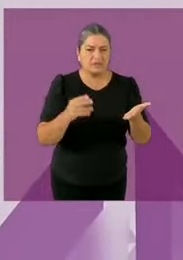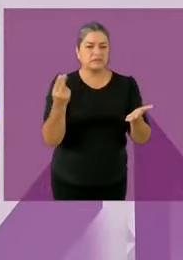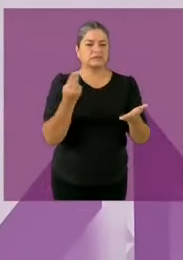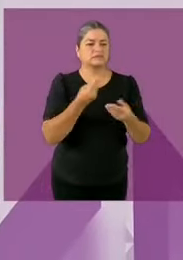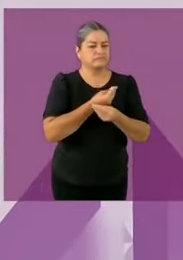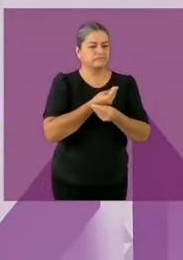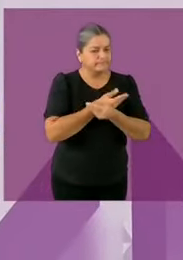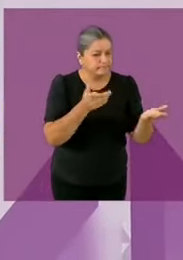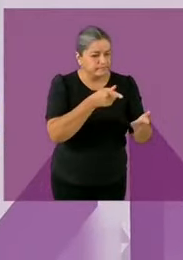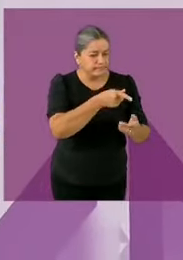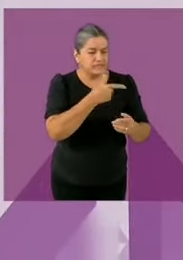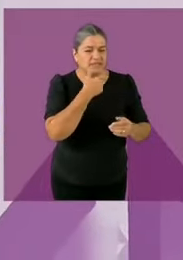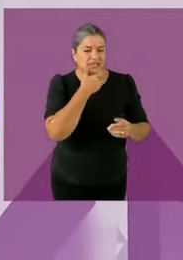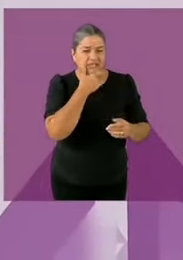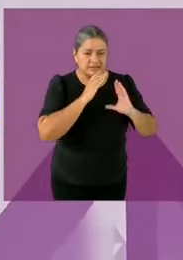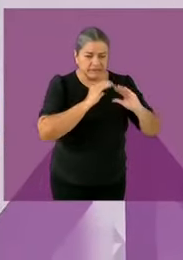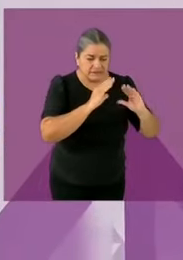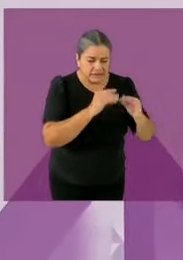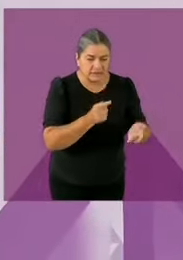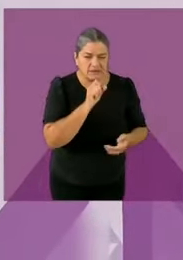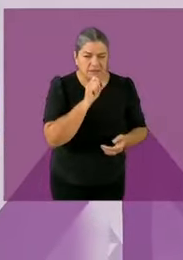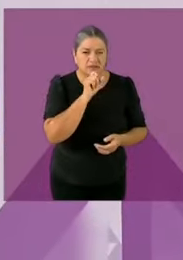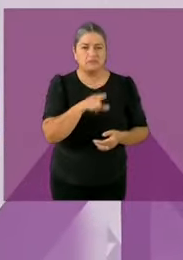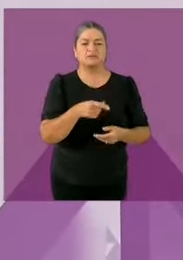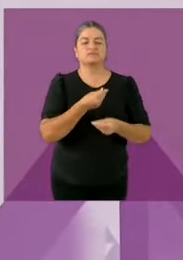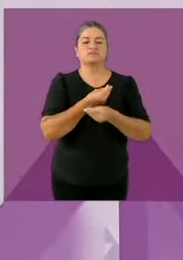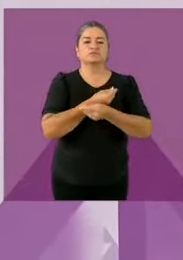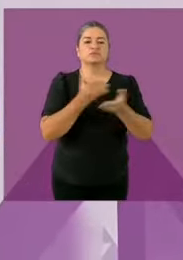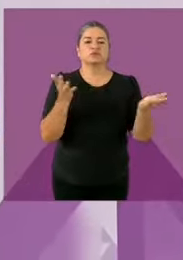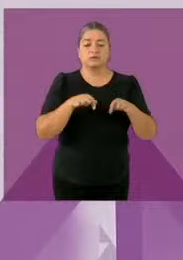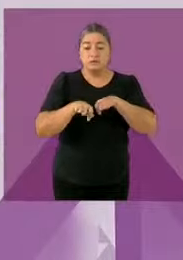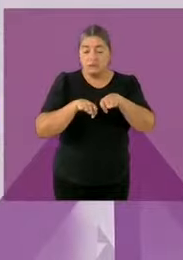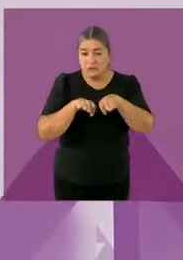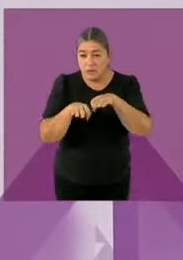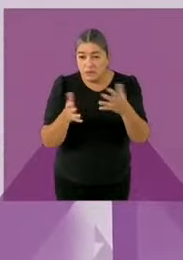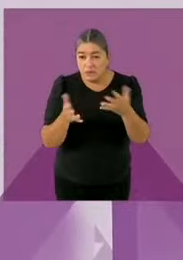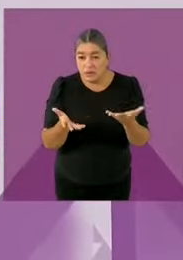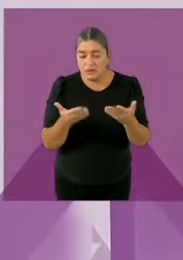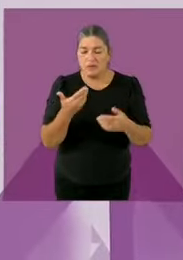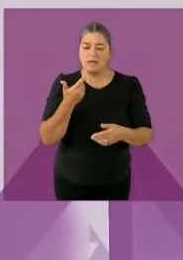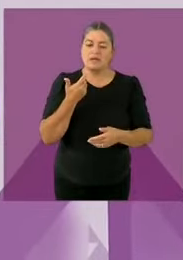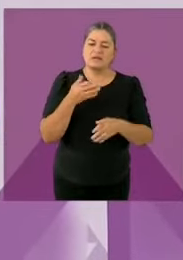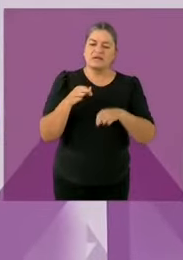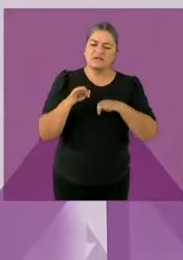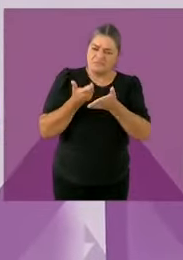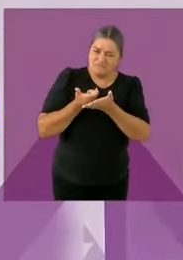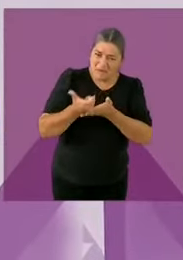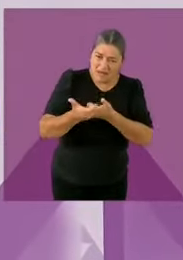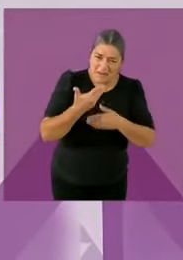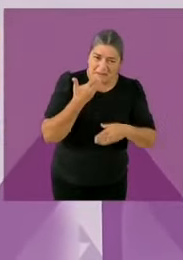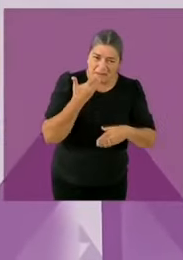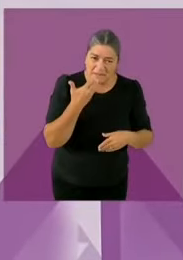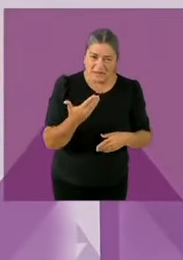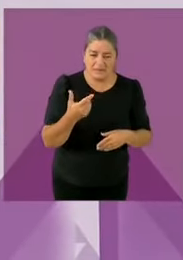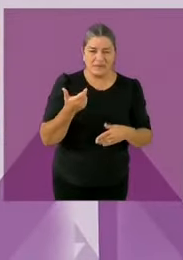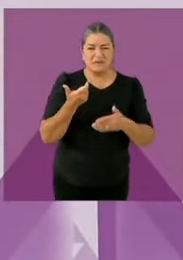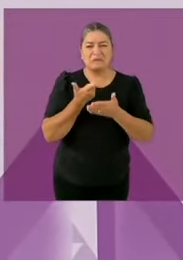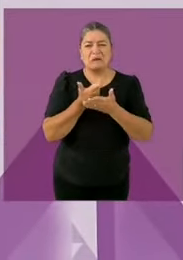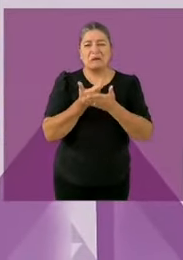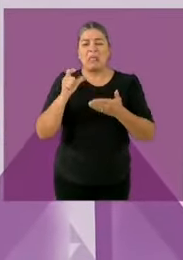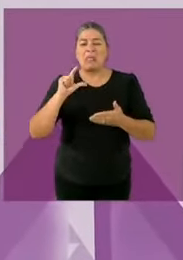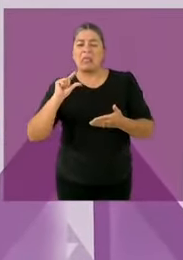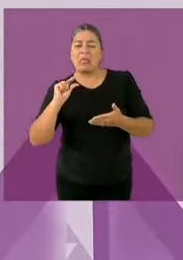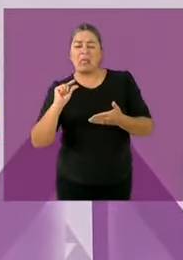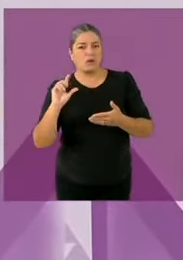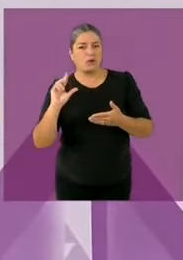quisiera para México son mejores empleos mejor pagado por supuesto que si el salario mínimo pero a me gustaría que nadie ganara el salario